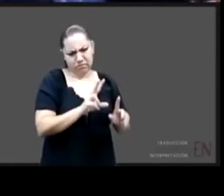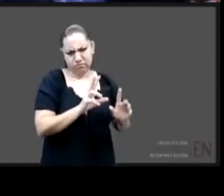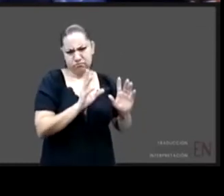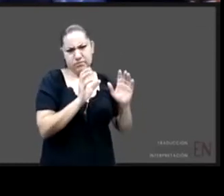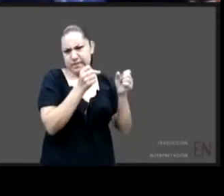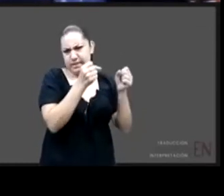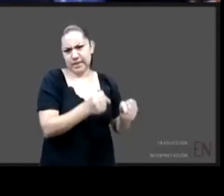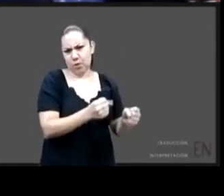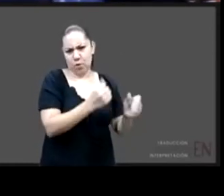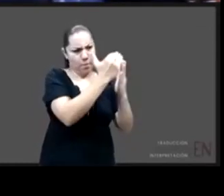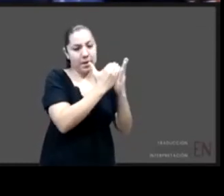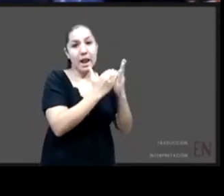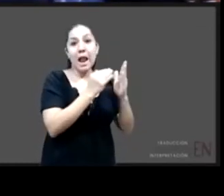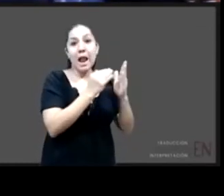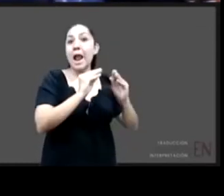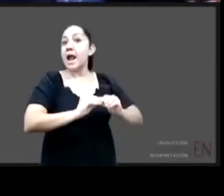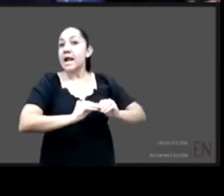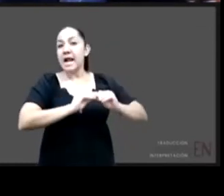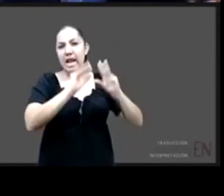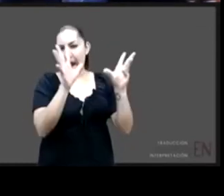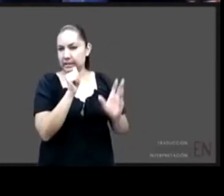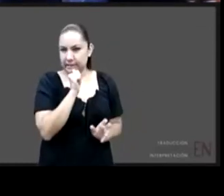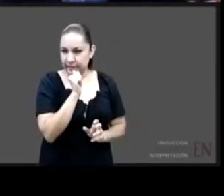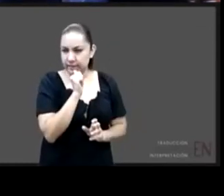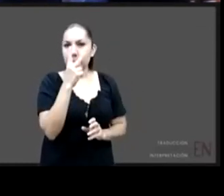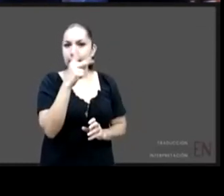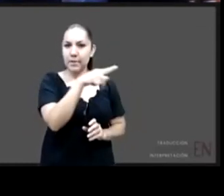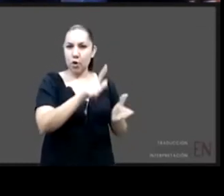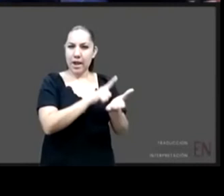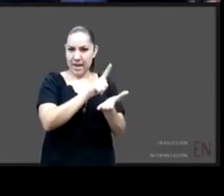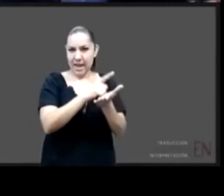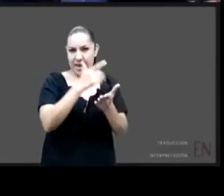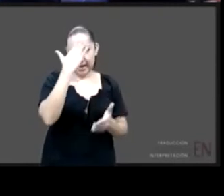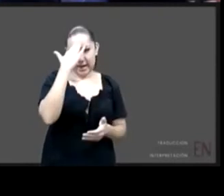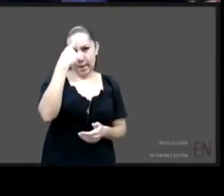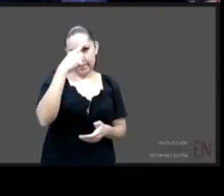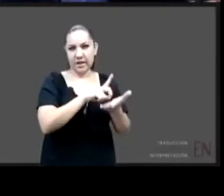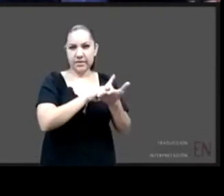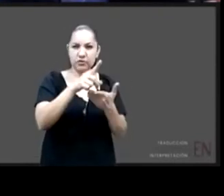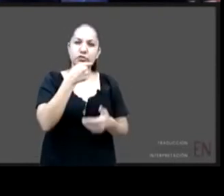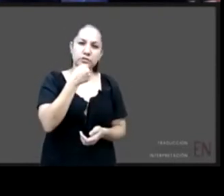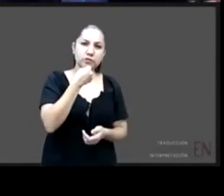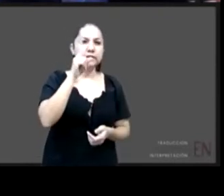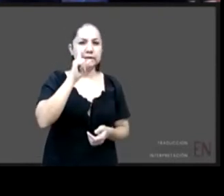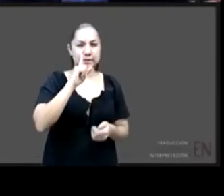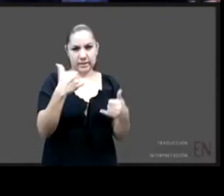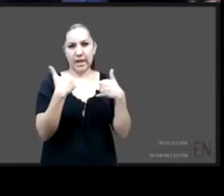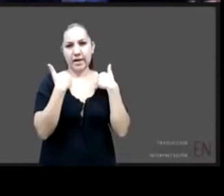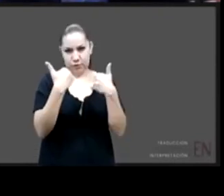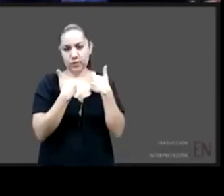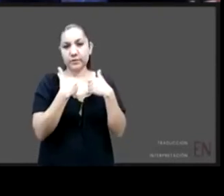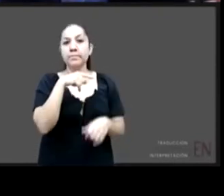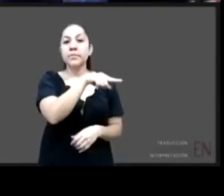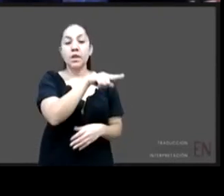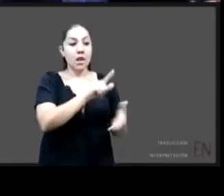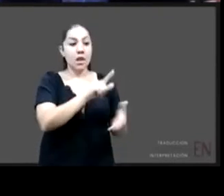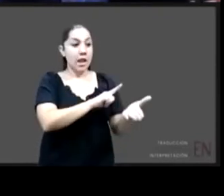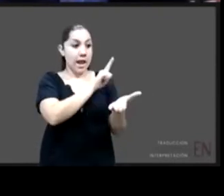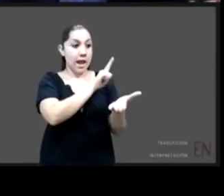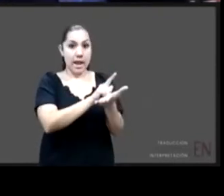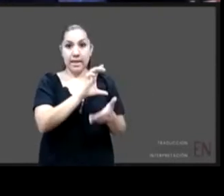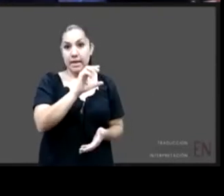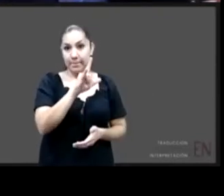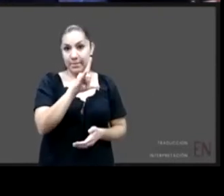ley general de derechos de niños, niñas y adolescentes. Esta ley, el capítulo cuarto, habla expresamente